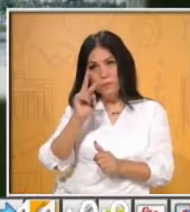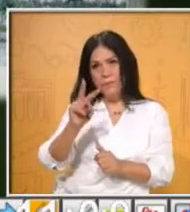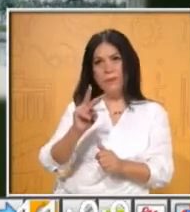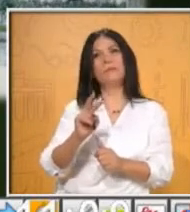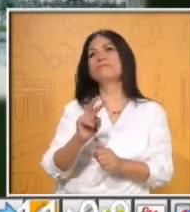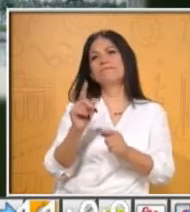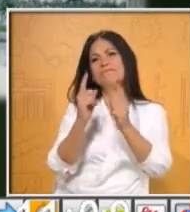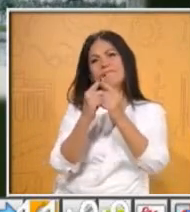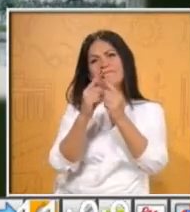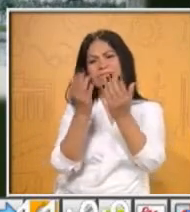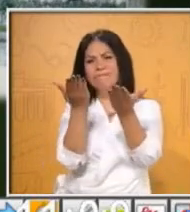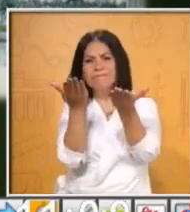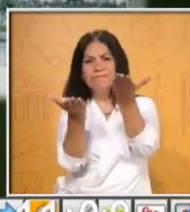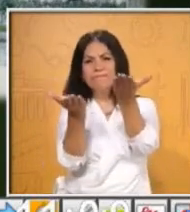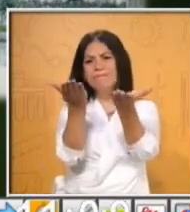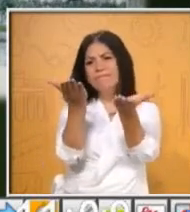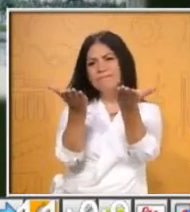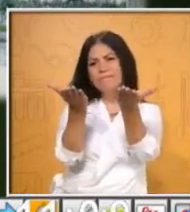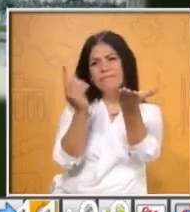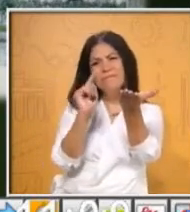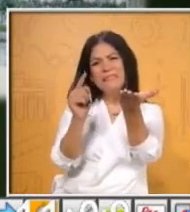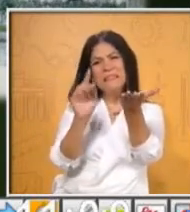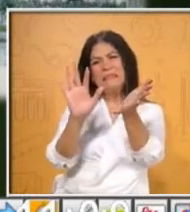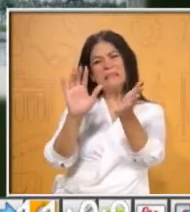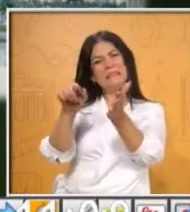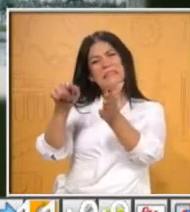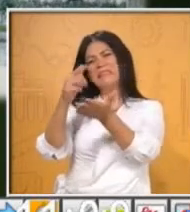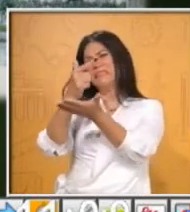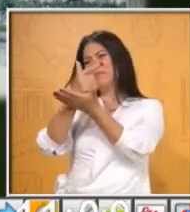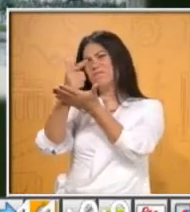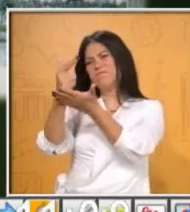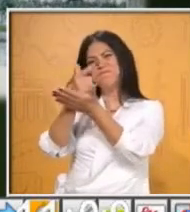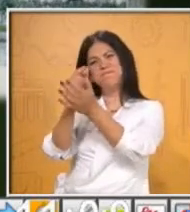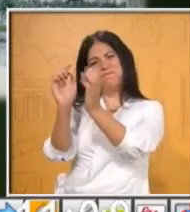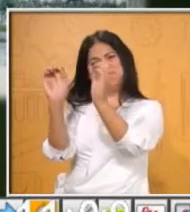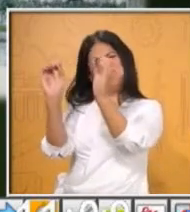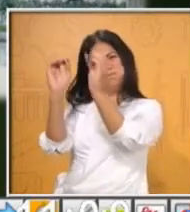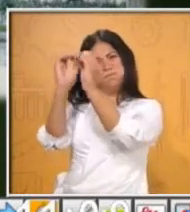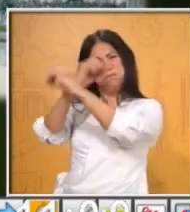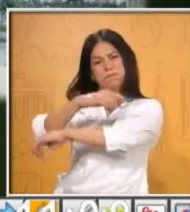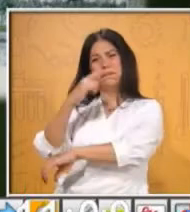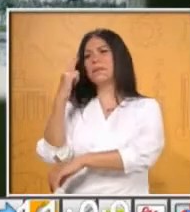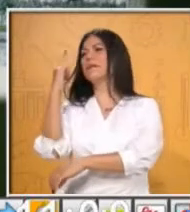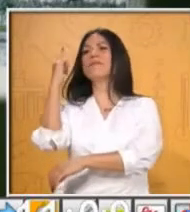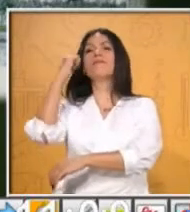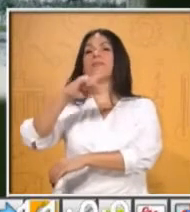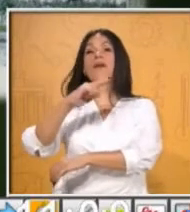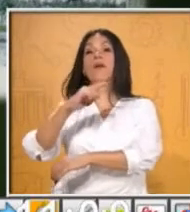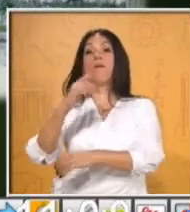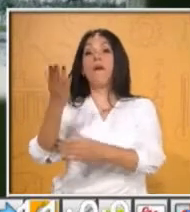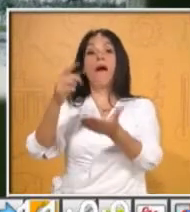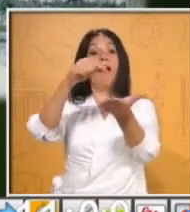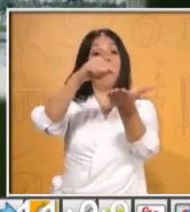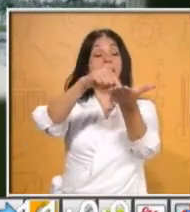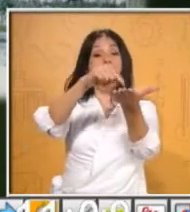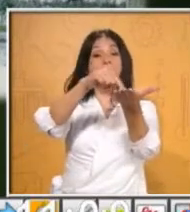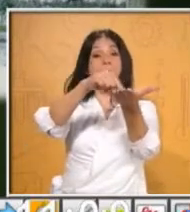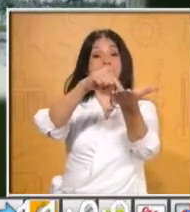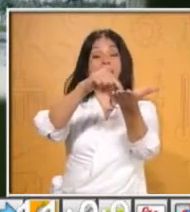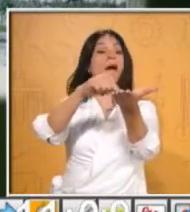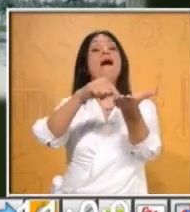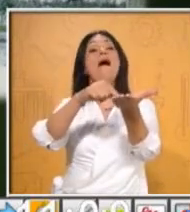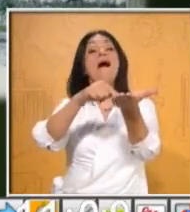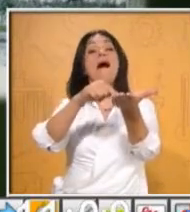imagen número dos, la imagen es más gris, más oscura. Hay contaminación no solamente en el suelo, hay